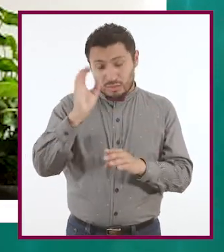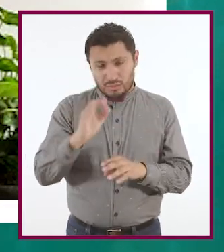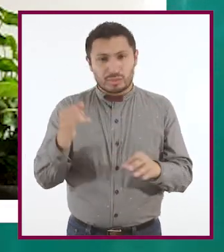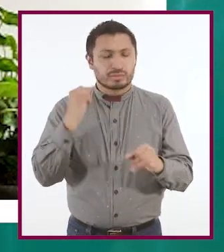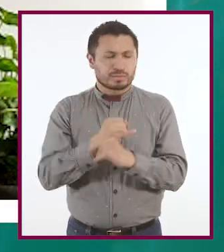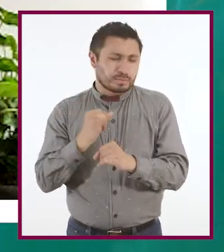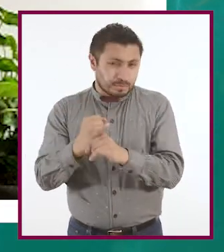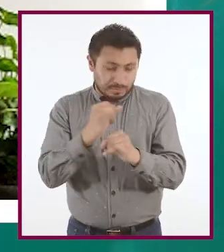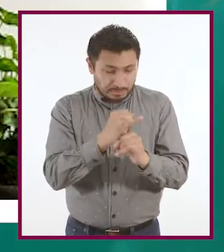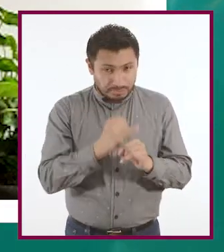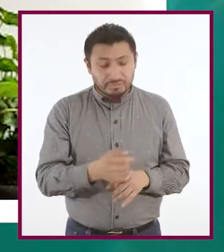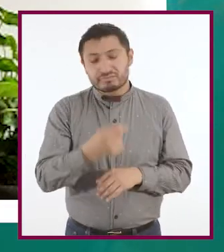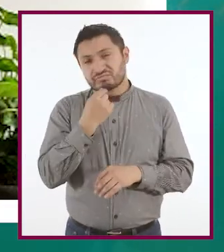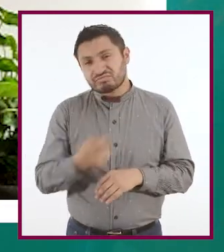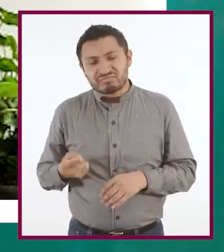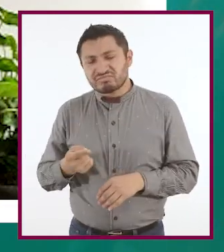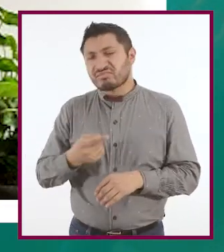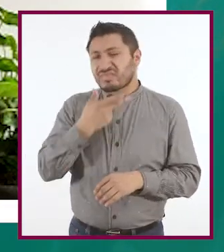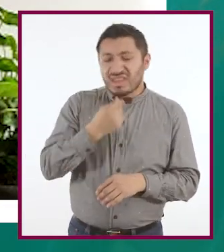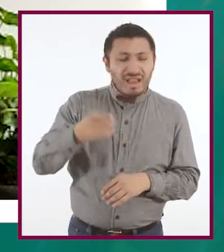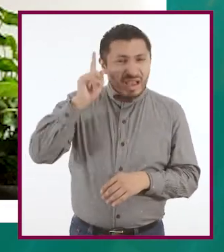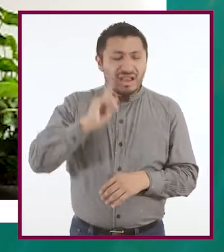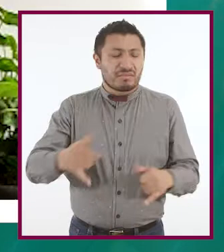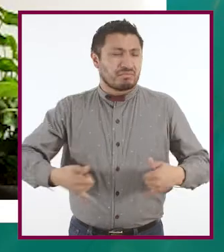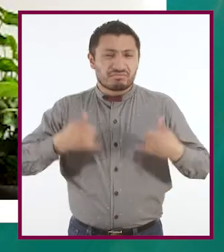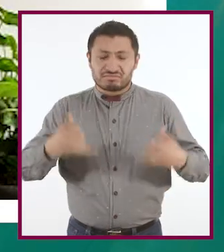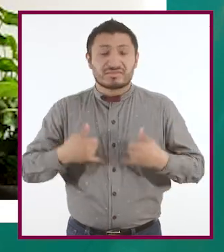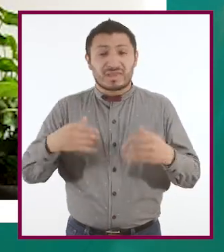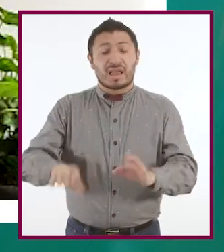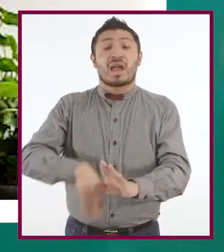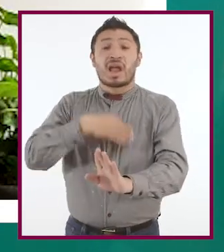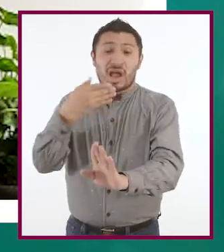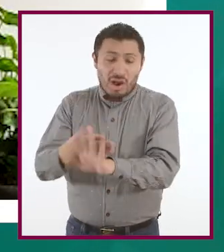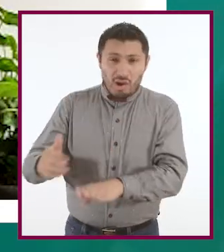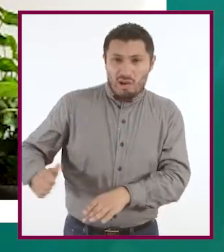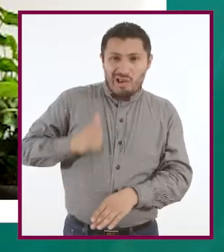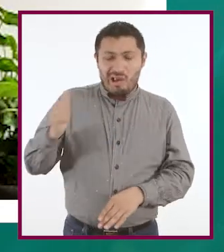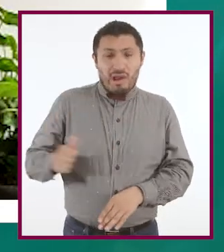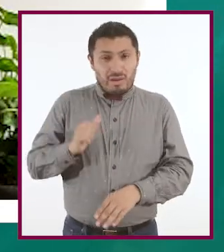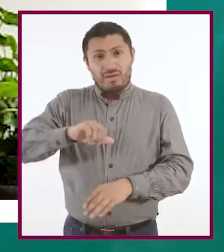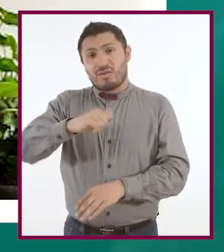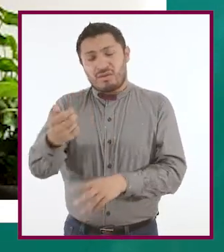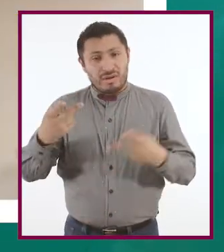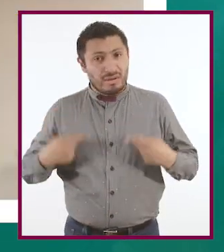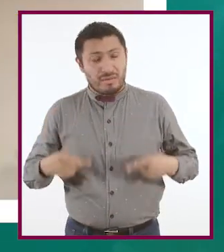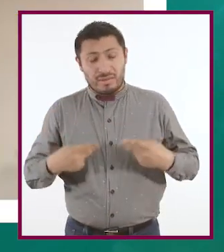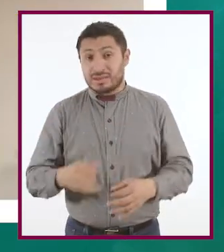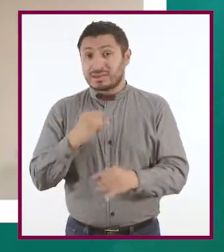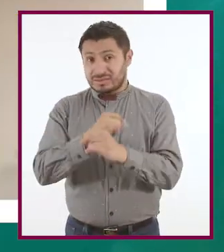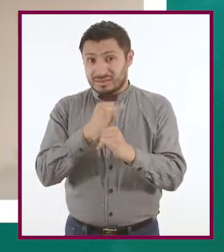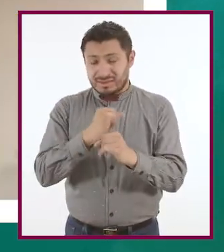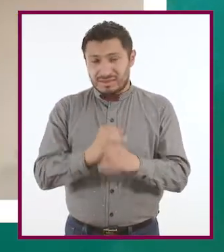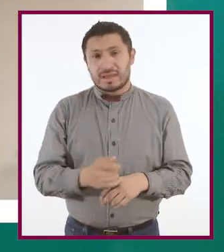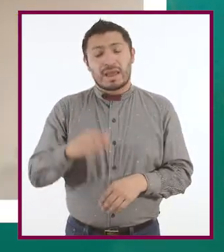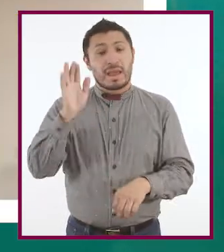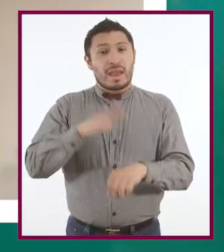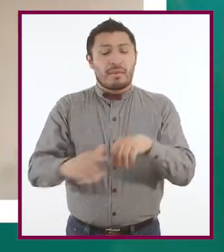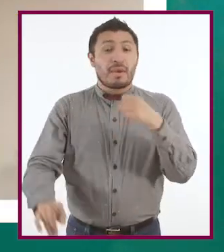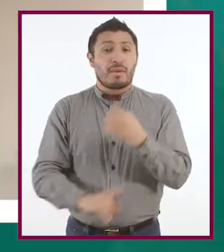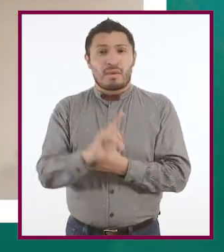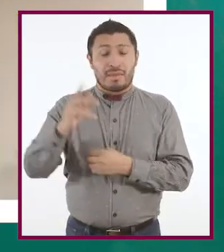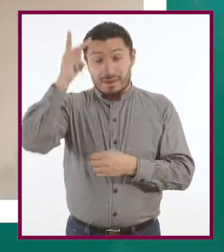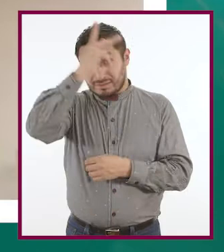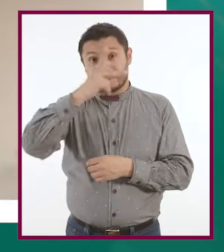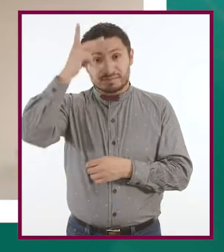alguna niña o niño o adolescente abusa de otro a través de estos medios. Pues las principales consecuencias son